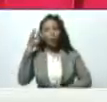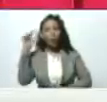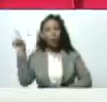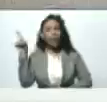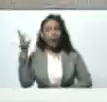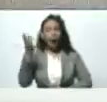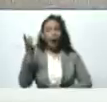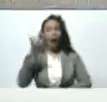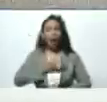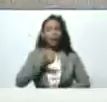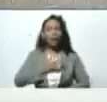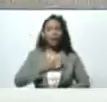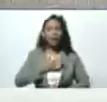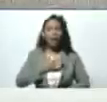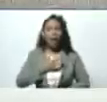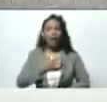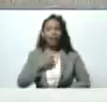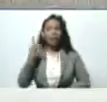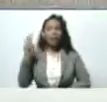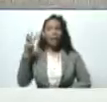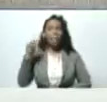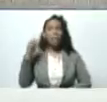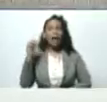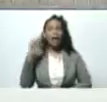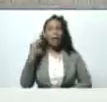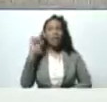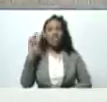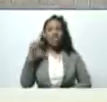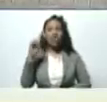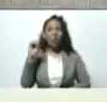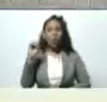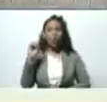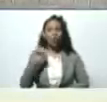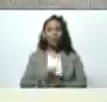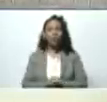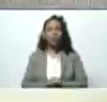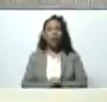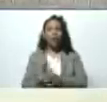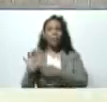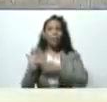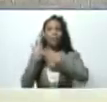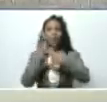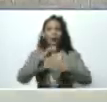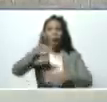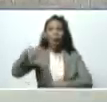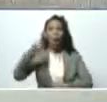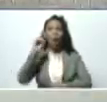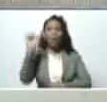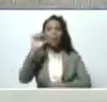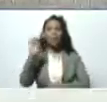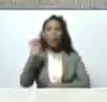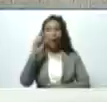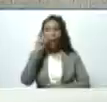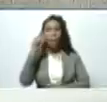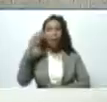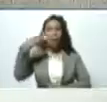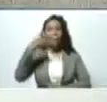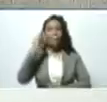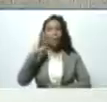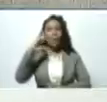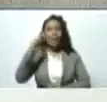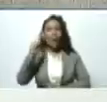de Marillo de José Concalves representante de la unidad productiva Pica Pica